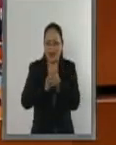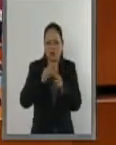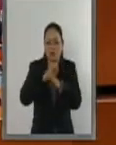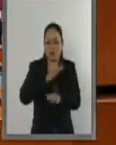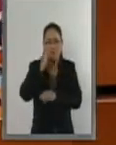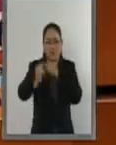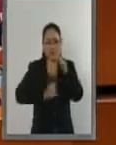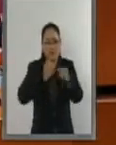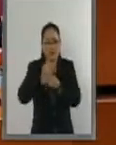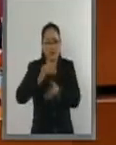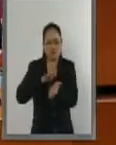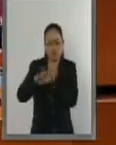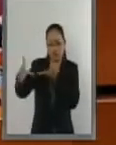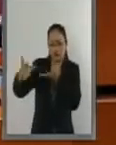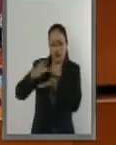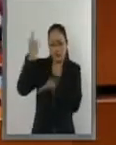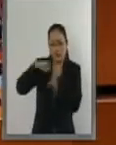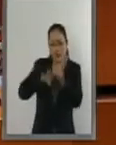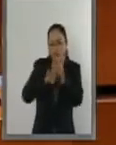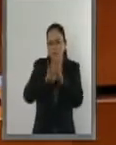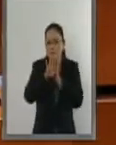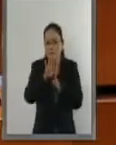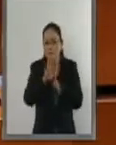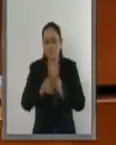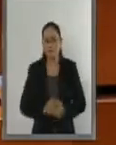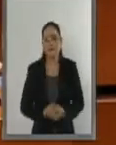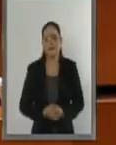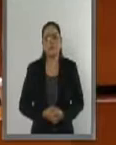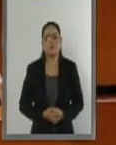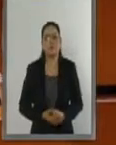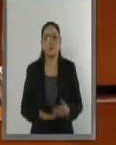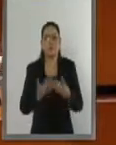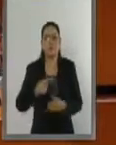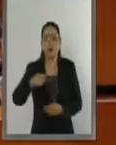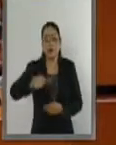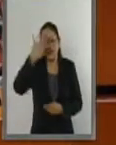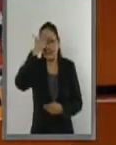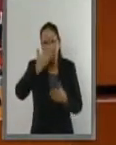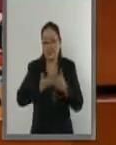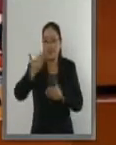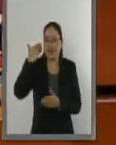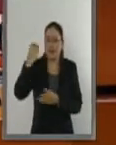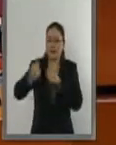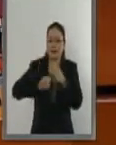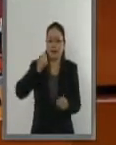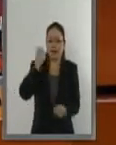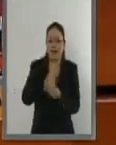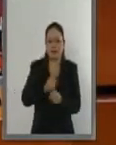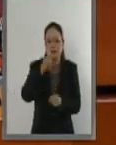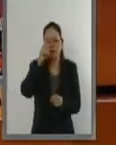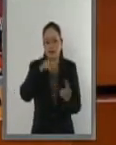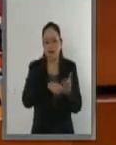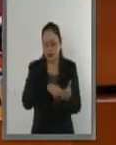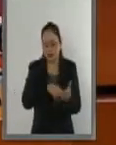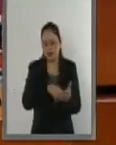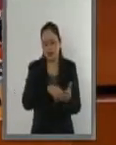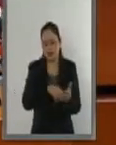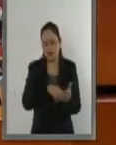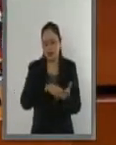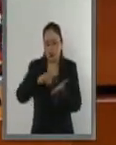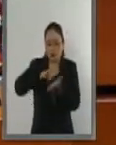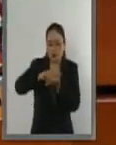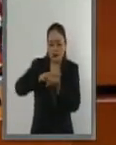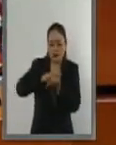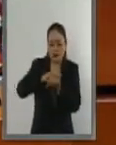Internacional para el Desarrollo. Como ustedes saben, en el 2000, en Nueva York, en la